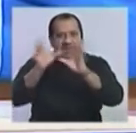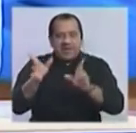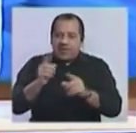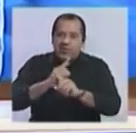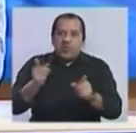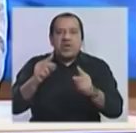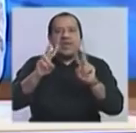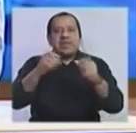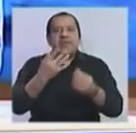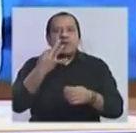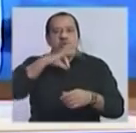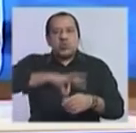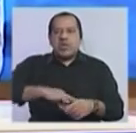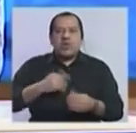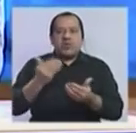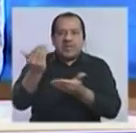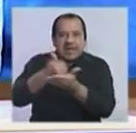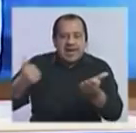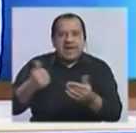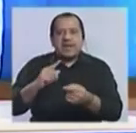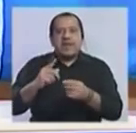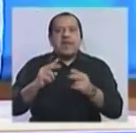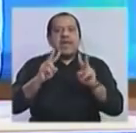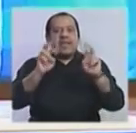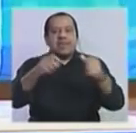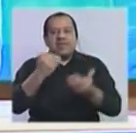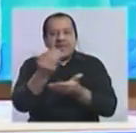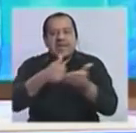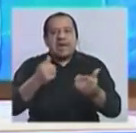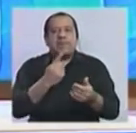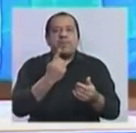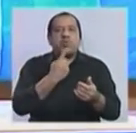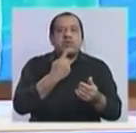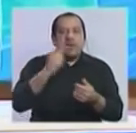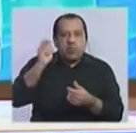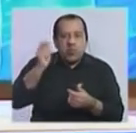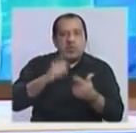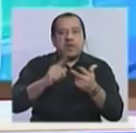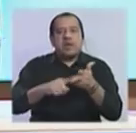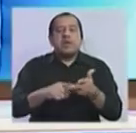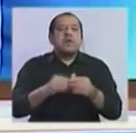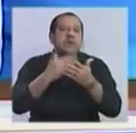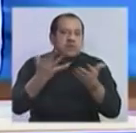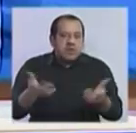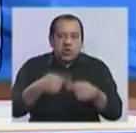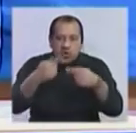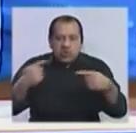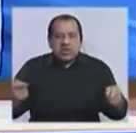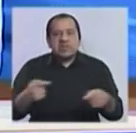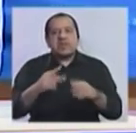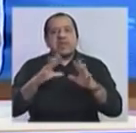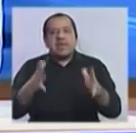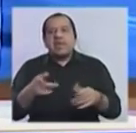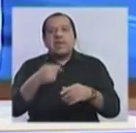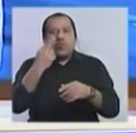hacer ajustes drásticos en la cosa pública, en fin, cosas que afectan el crecimiento,